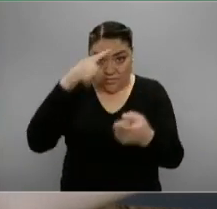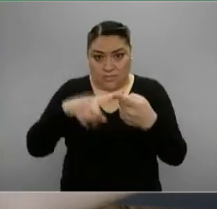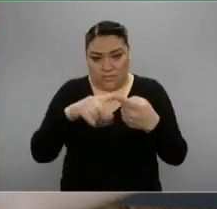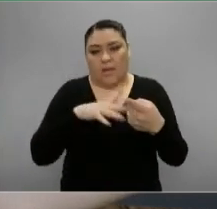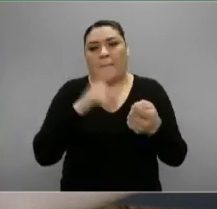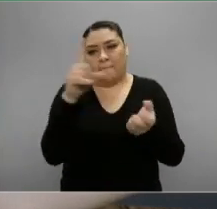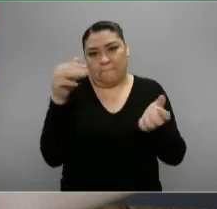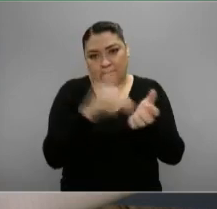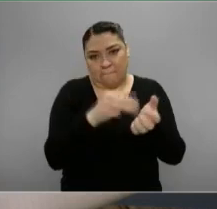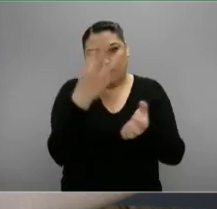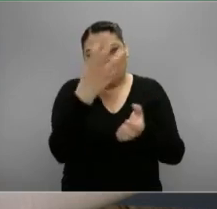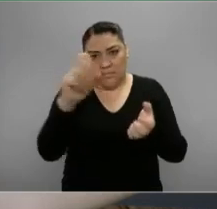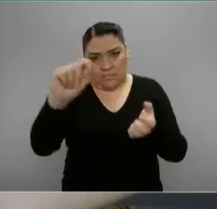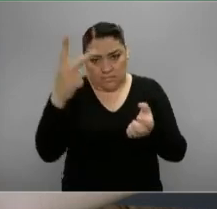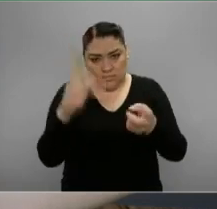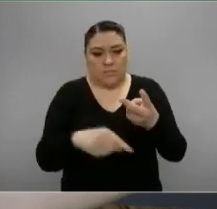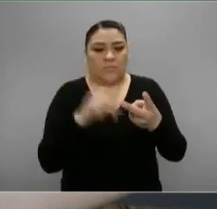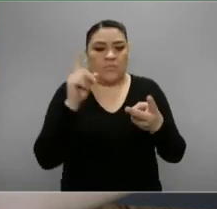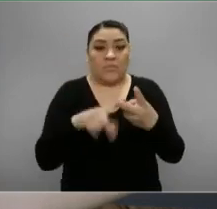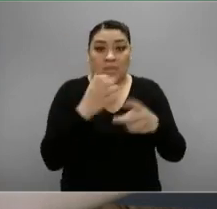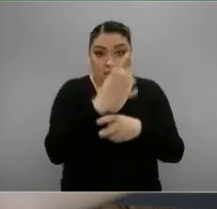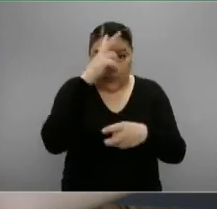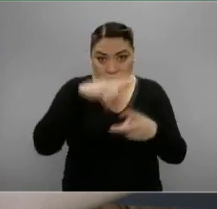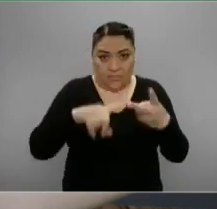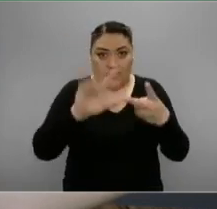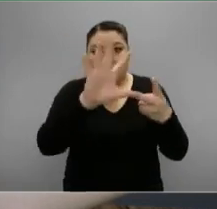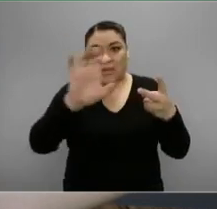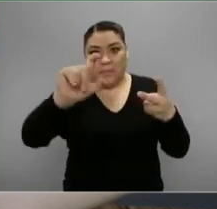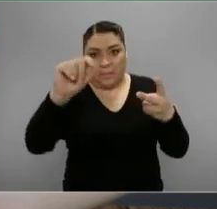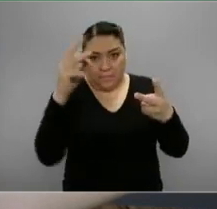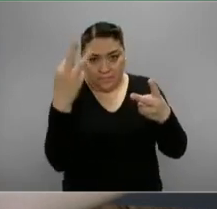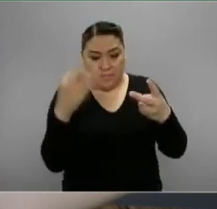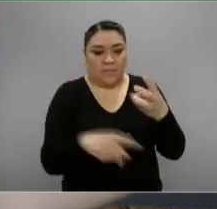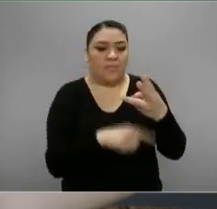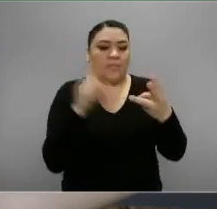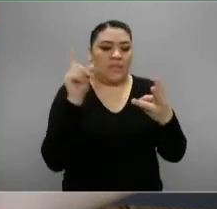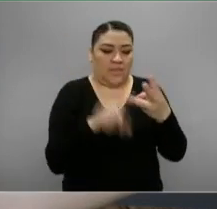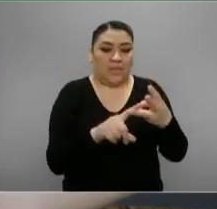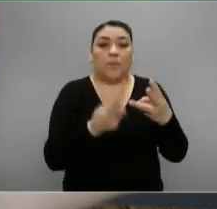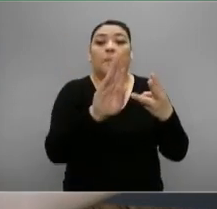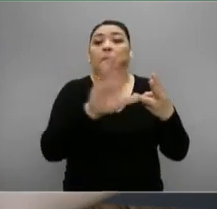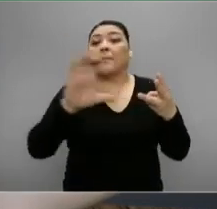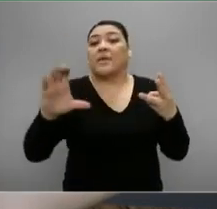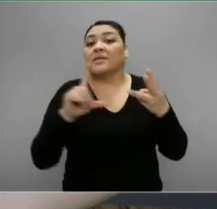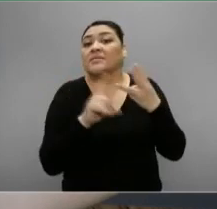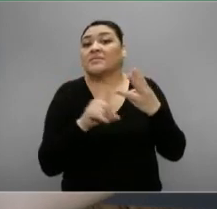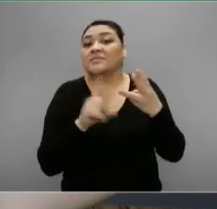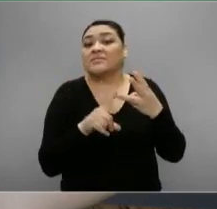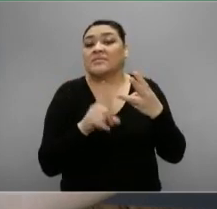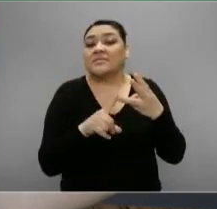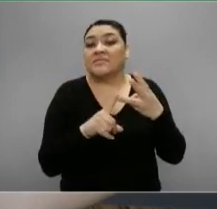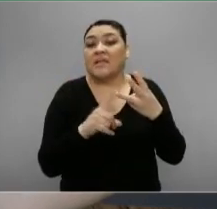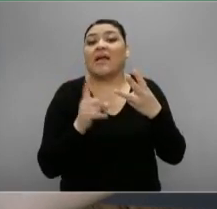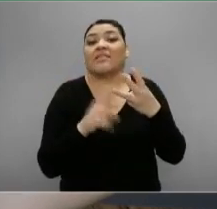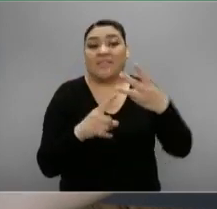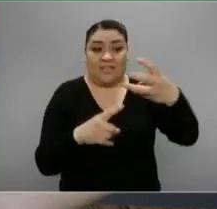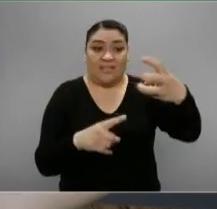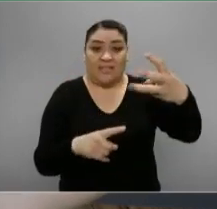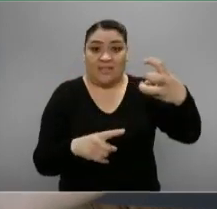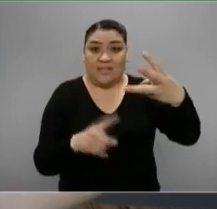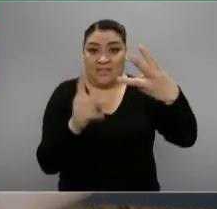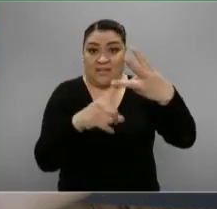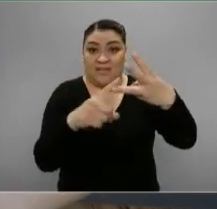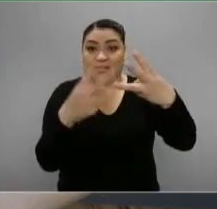1,328, el Estado de México 523 y Baja California está en el tercer lugar